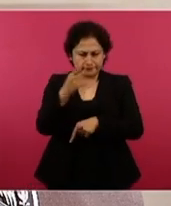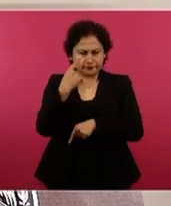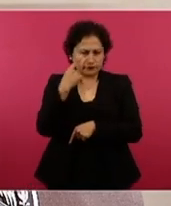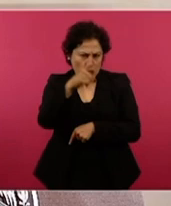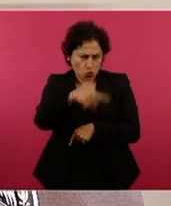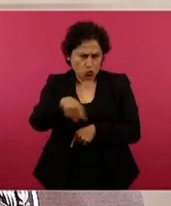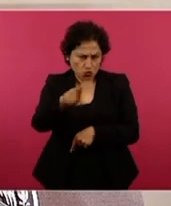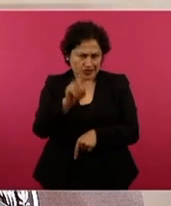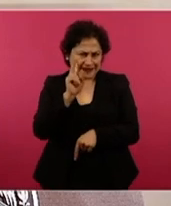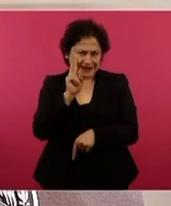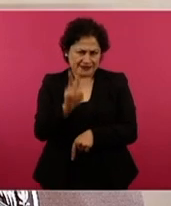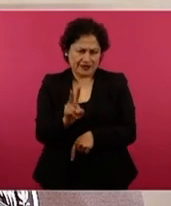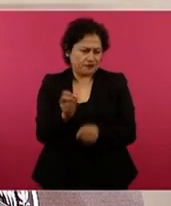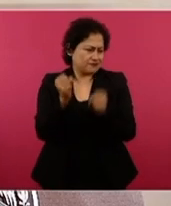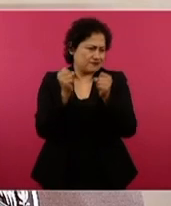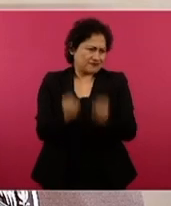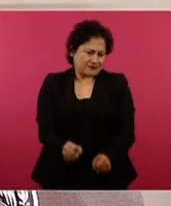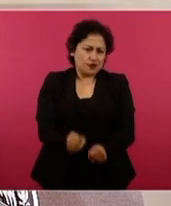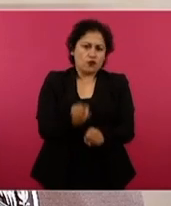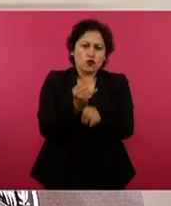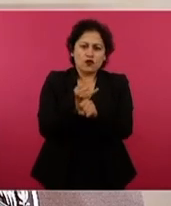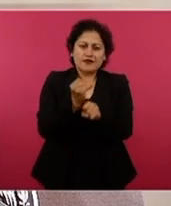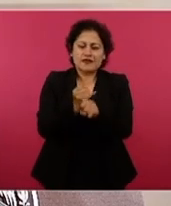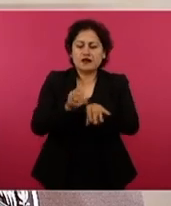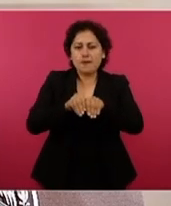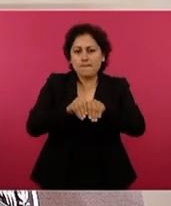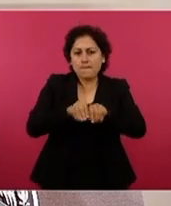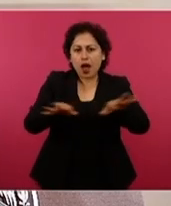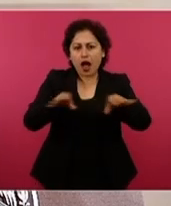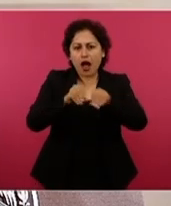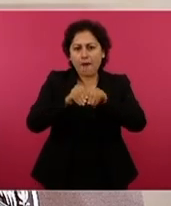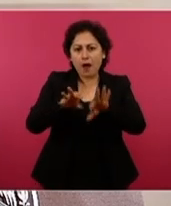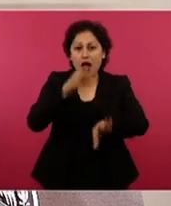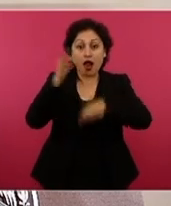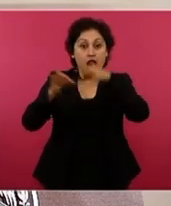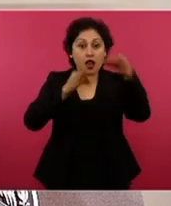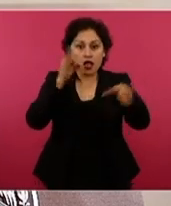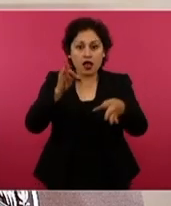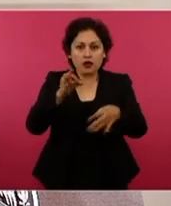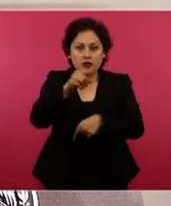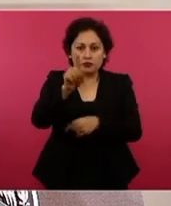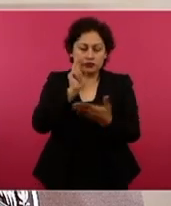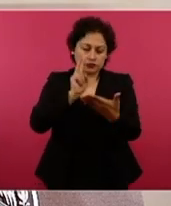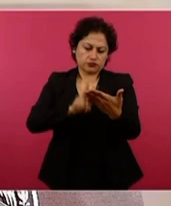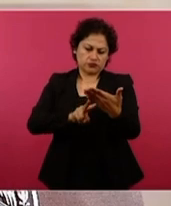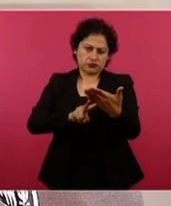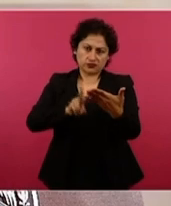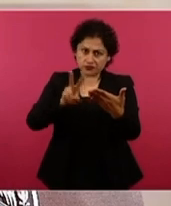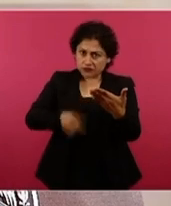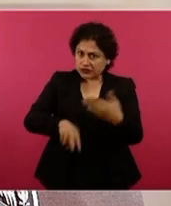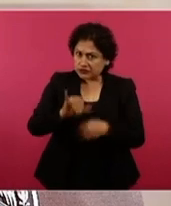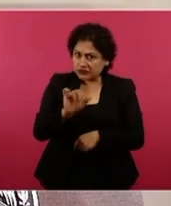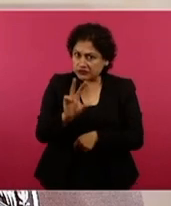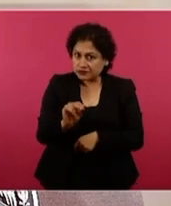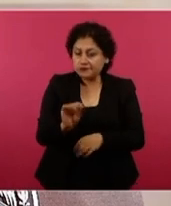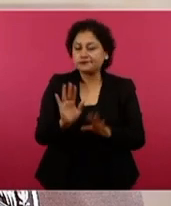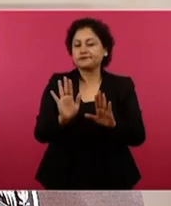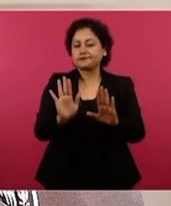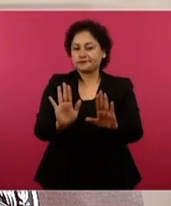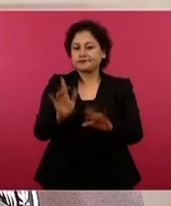usuarios de redes que lo vieron, se preguntarán si esto es verdad. Esta